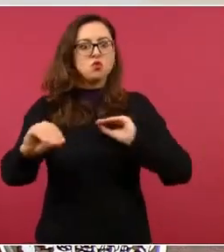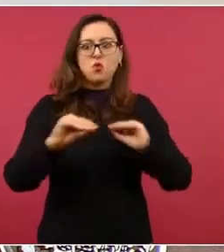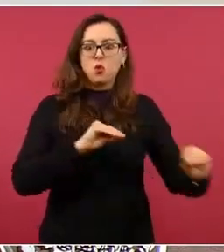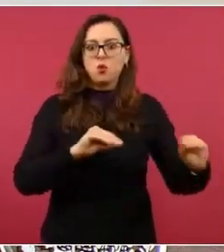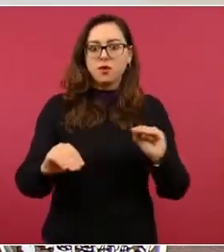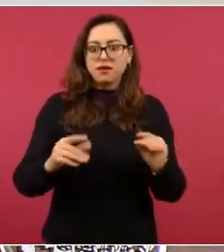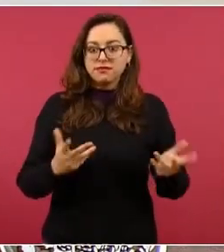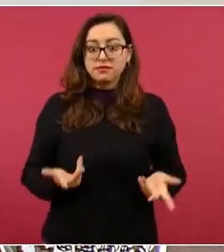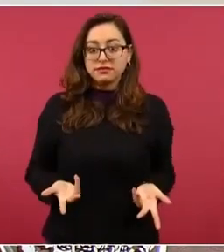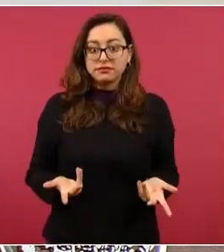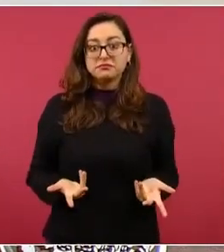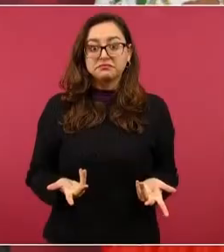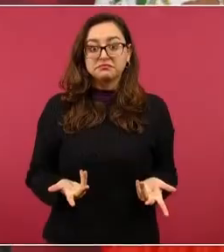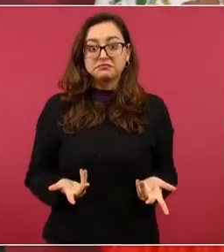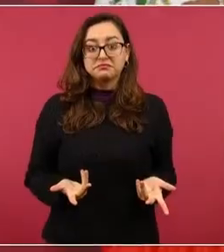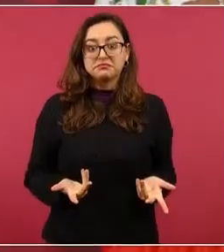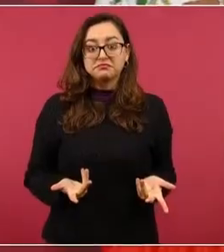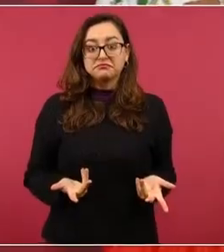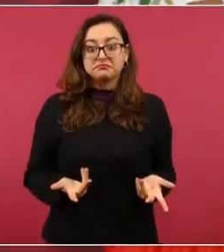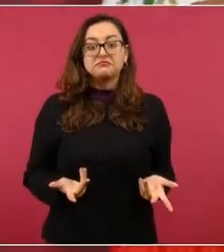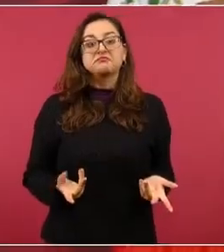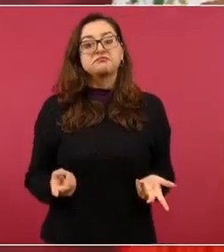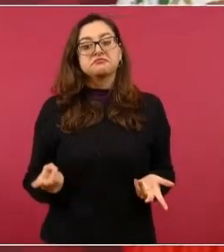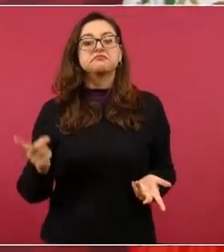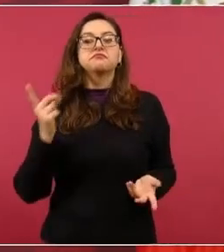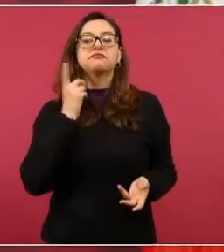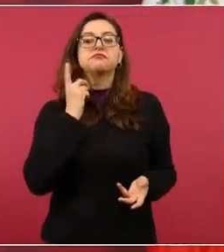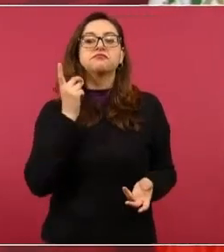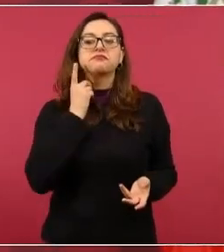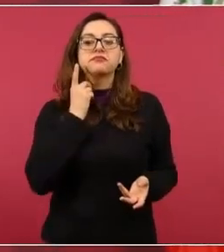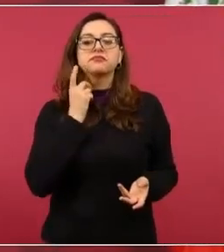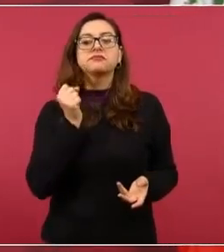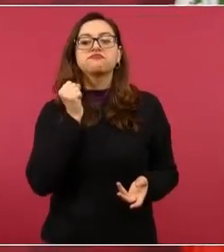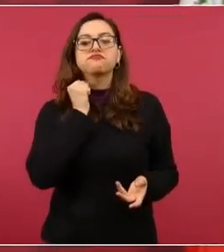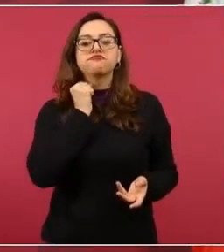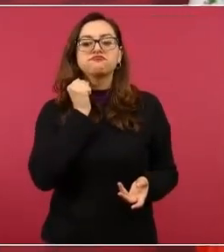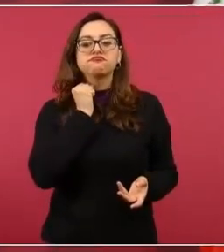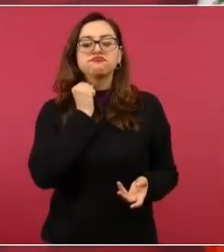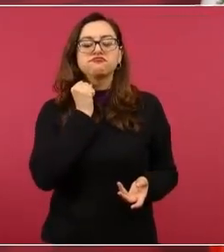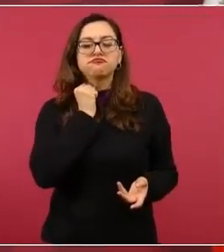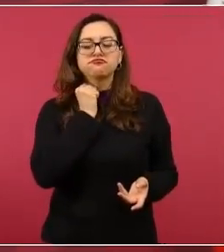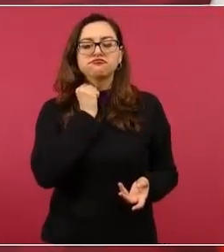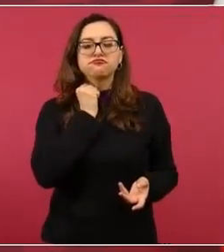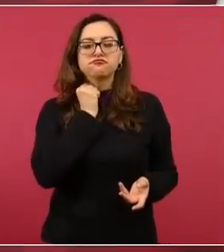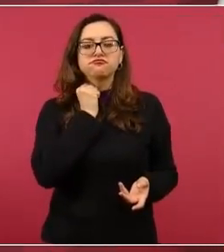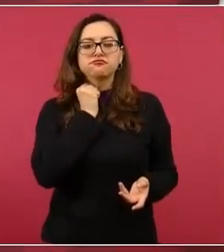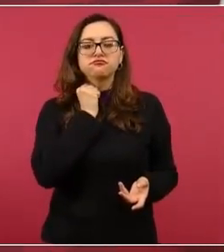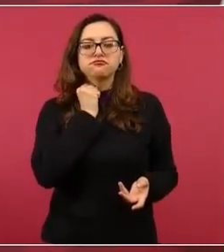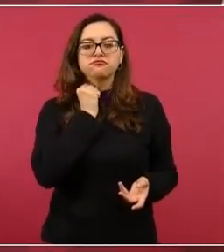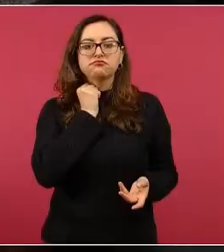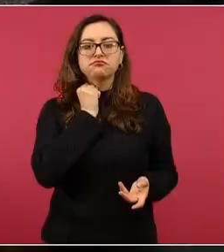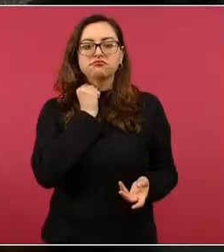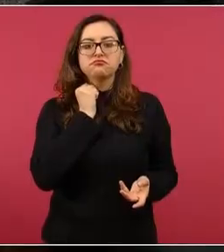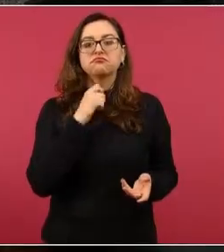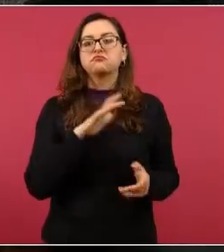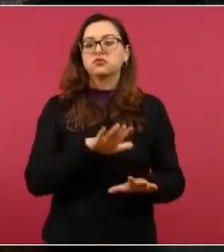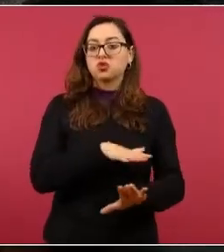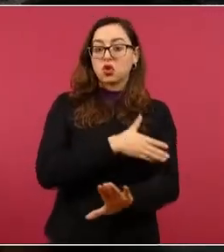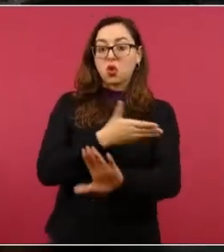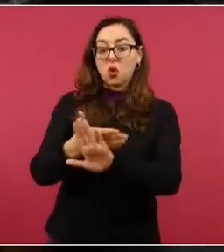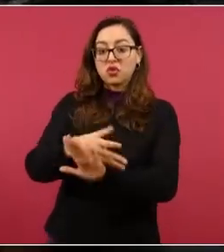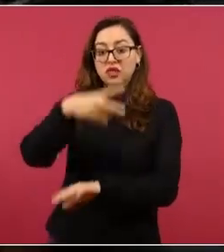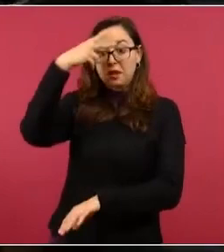Si hay diputados, si hay senadores de Estados Unidos anti-mexicanos, pues